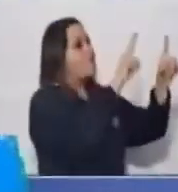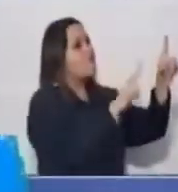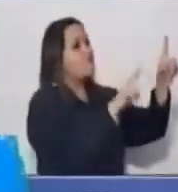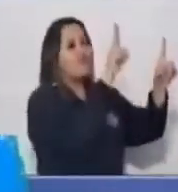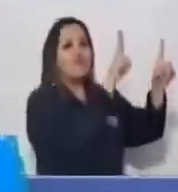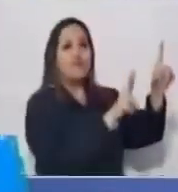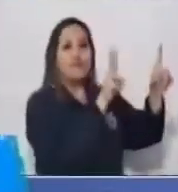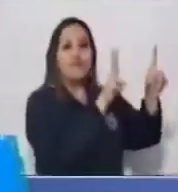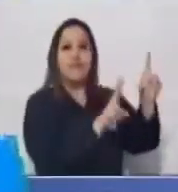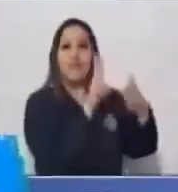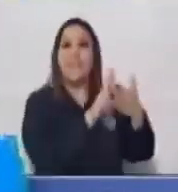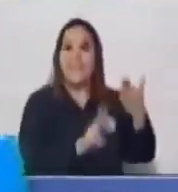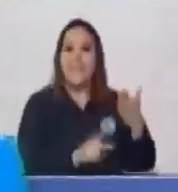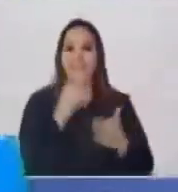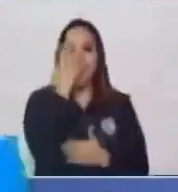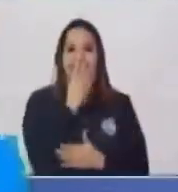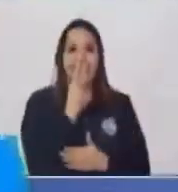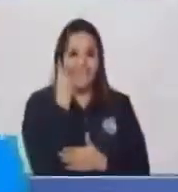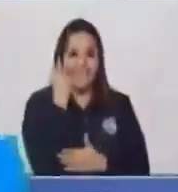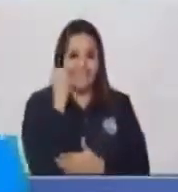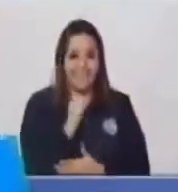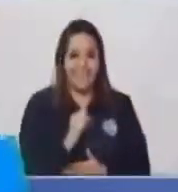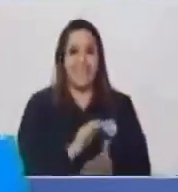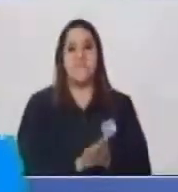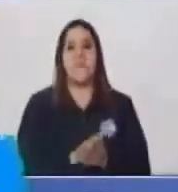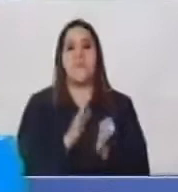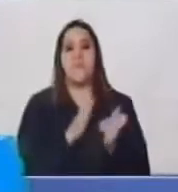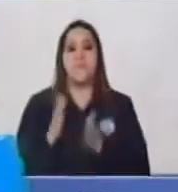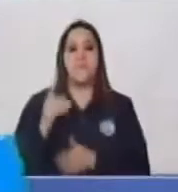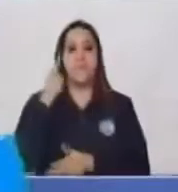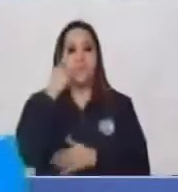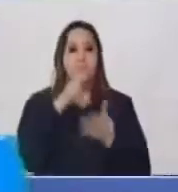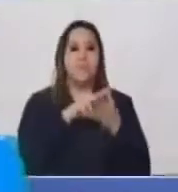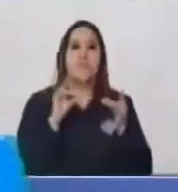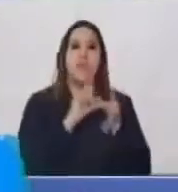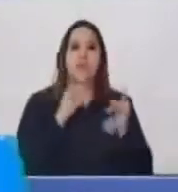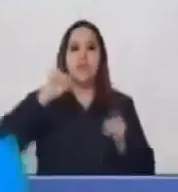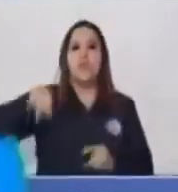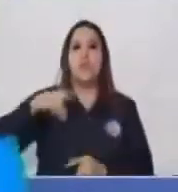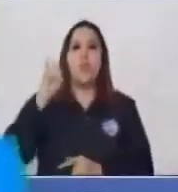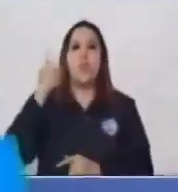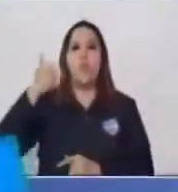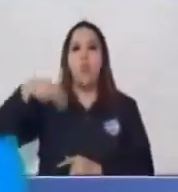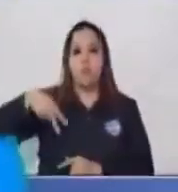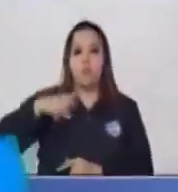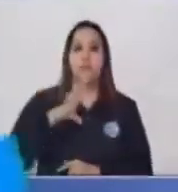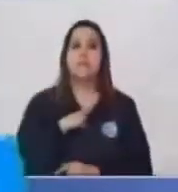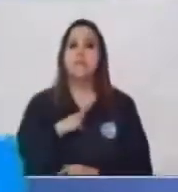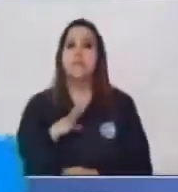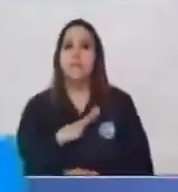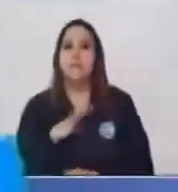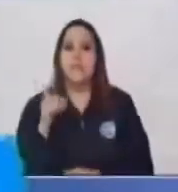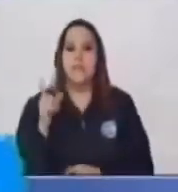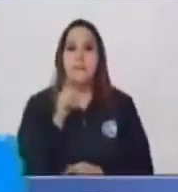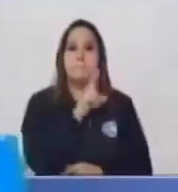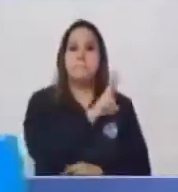Eso nos va a ayudar Juan Tiene 27